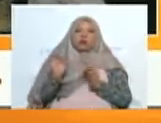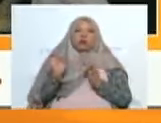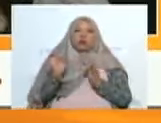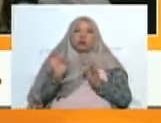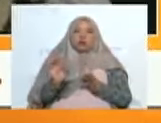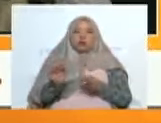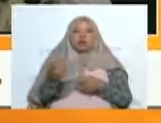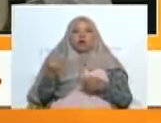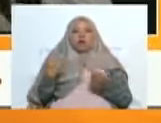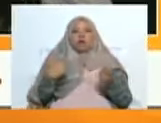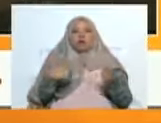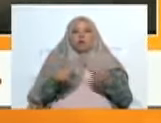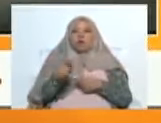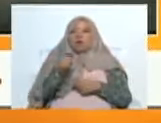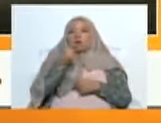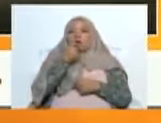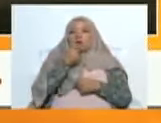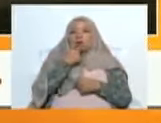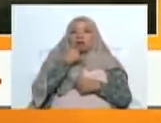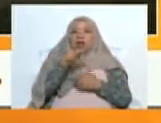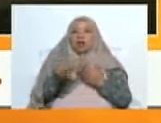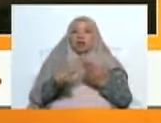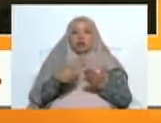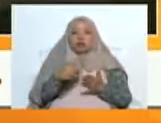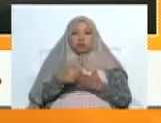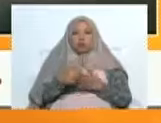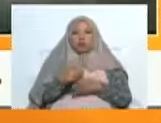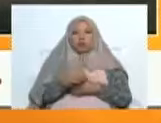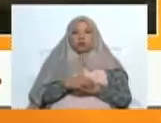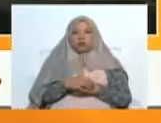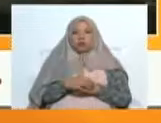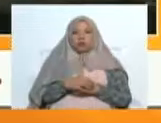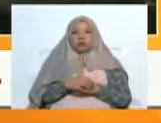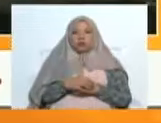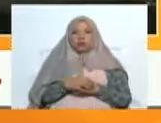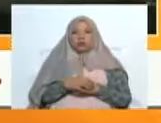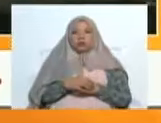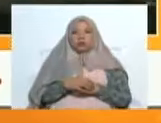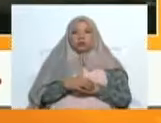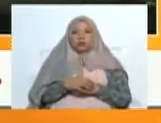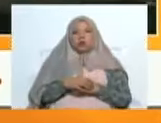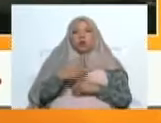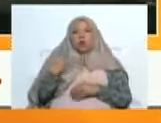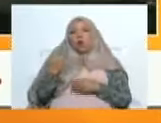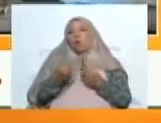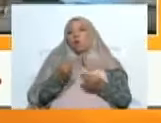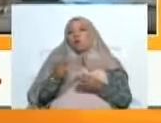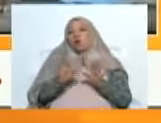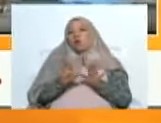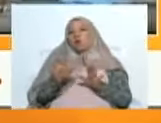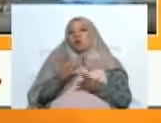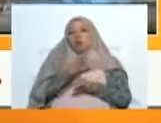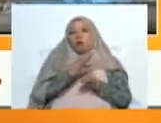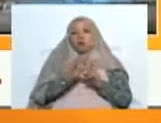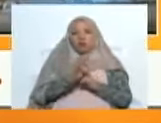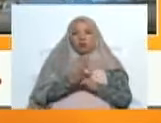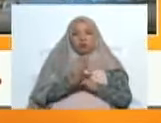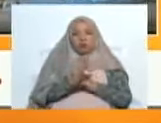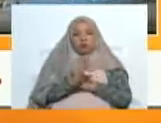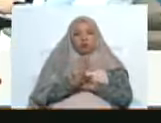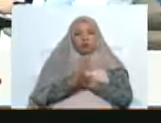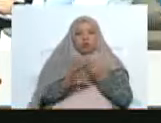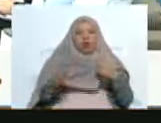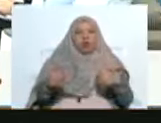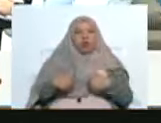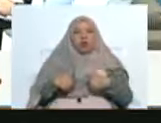un festival a nivel nacional. Quisiera agregar algo y que nos comentaran ustedes, como turismo y como cultura, justamente cómo ha sido hilar este